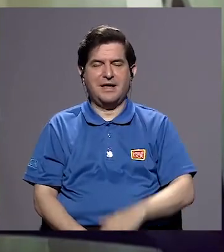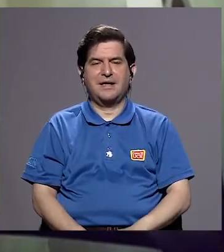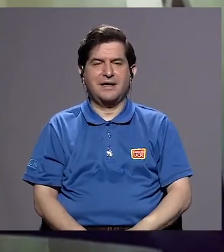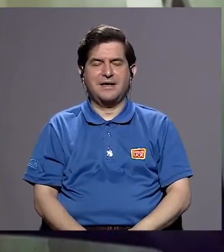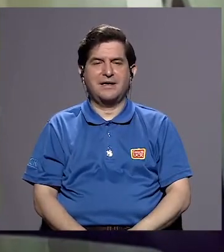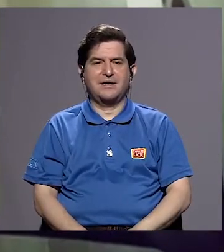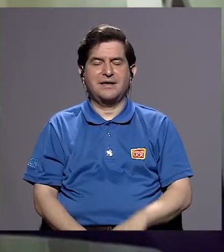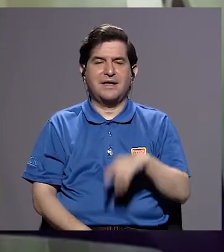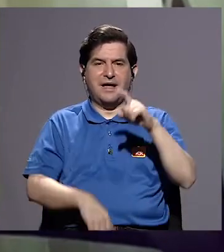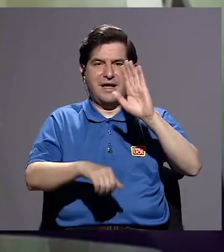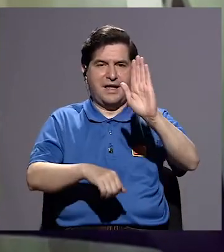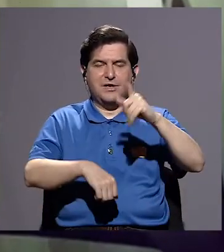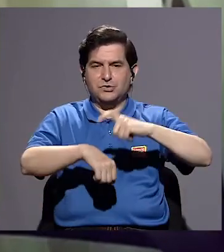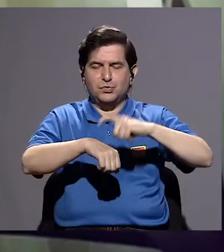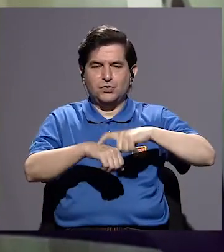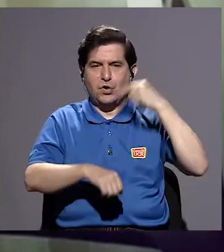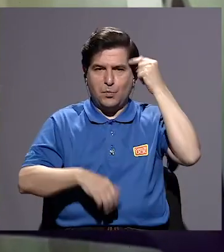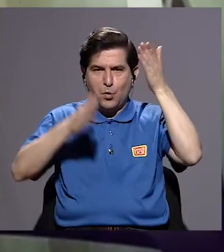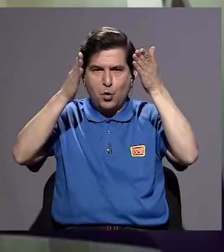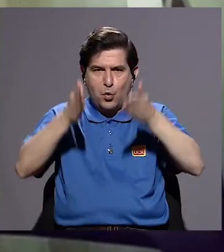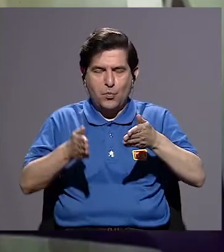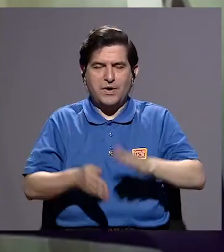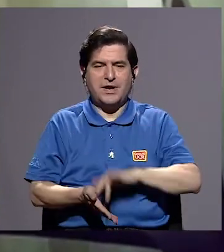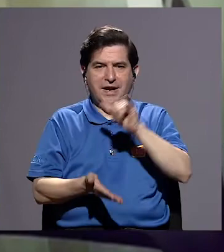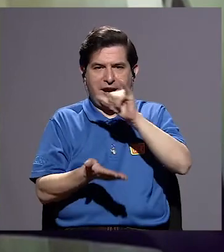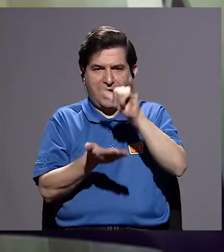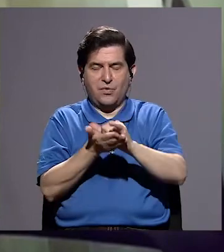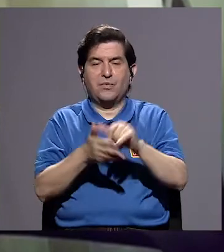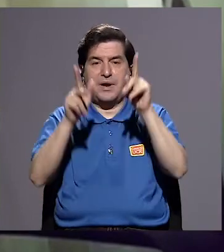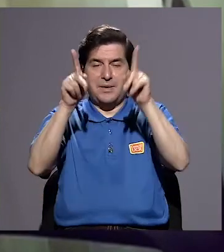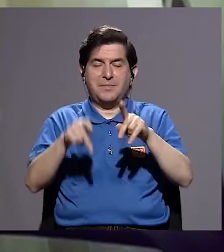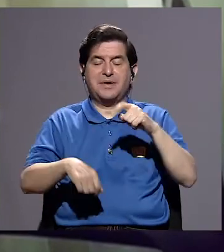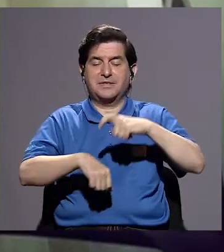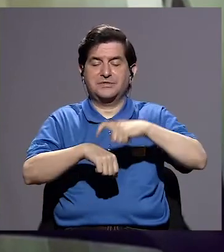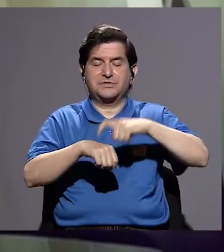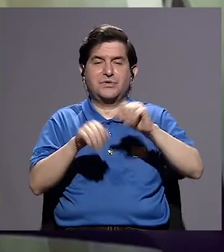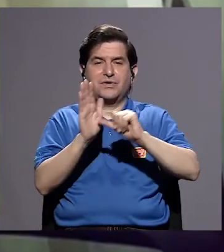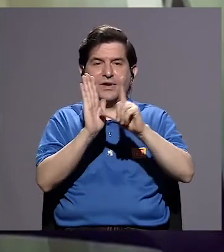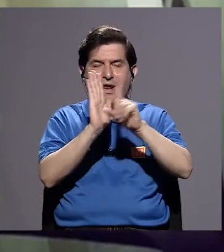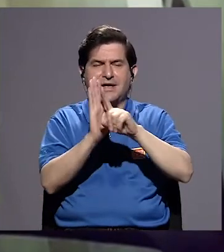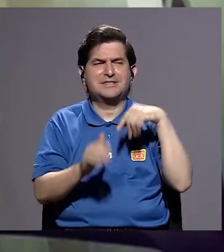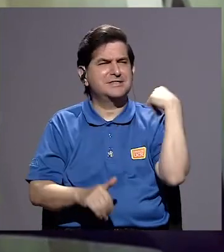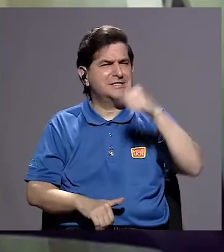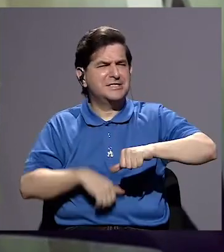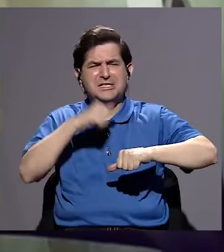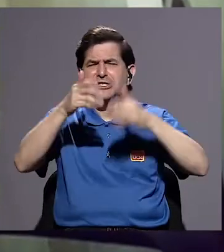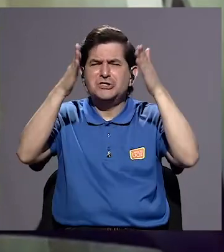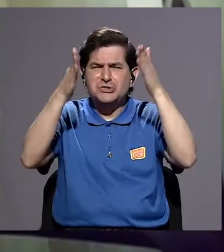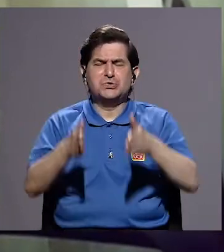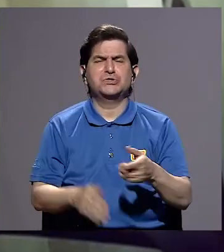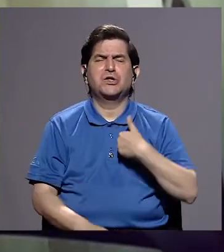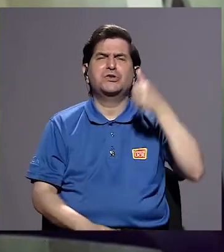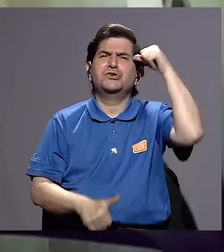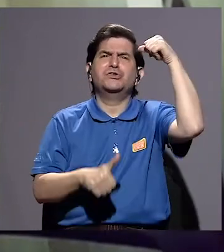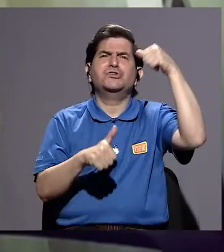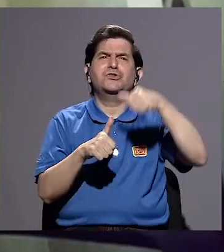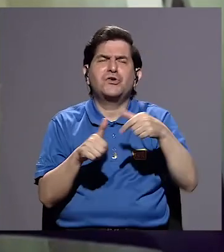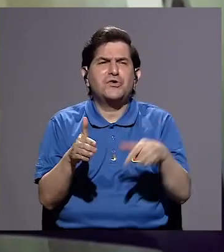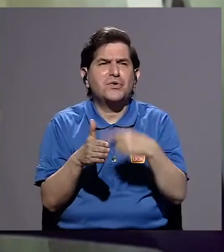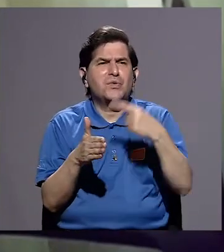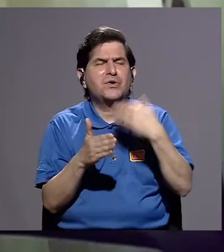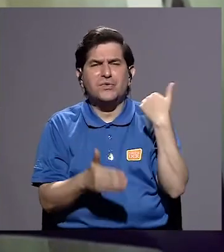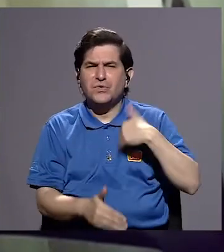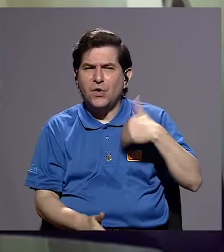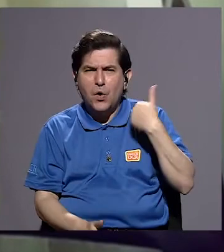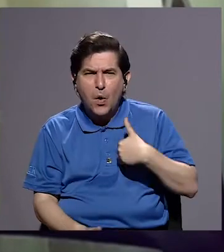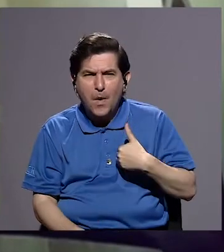de San José. Esas éramos las personas que estábamos en la Asamblea Legislativa. Y éramos siempre luchadoras. Yo recuerdo